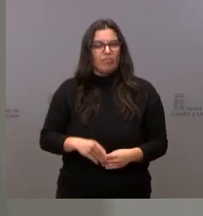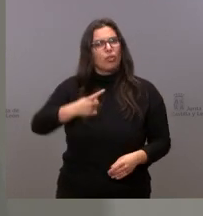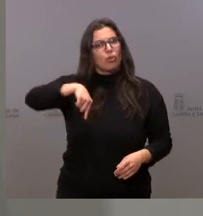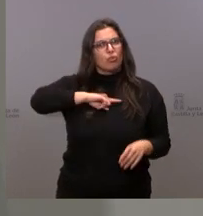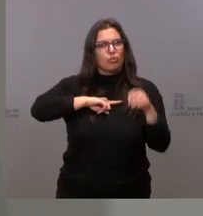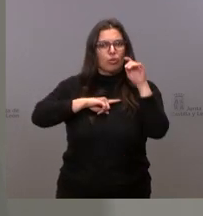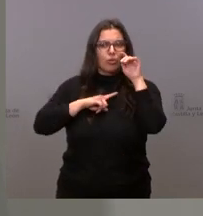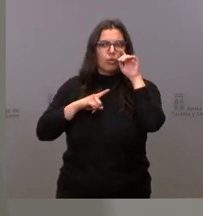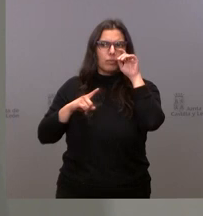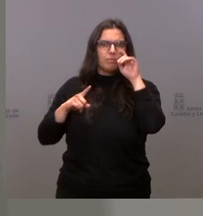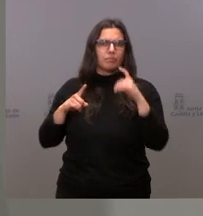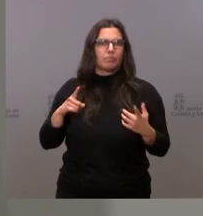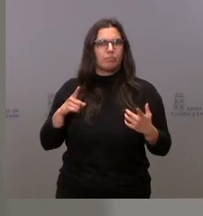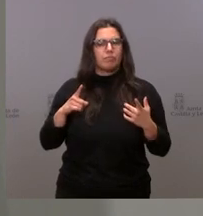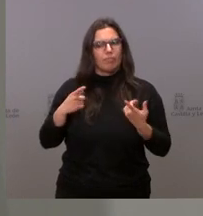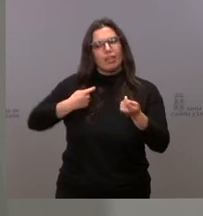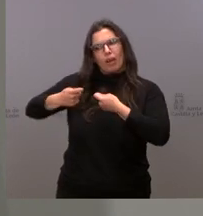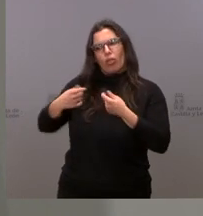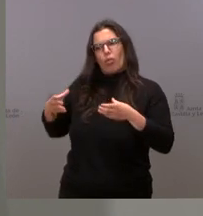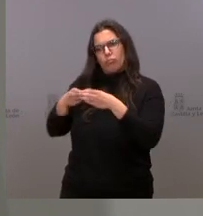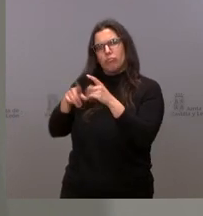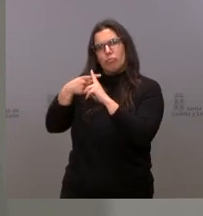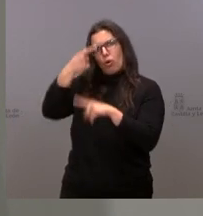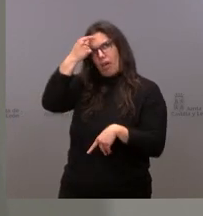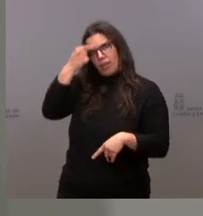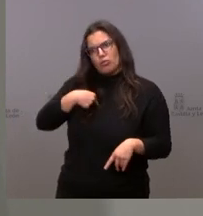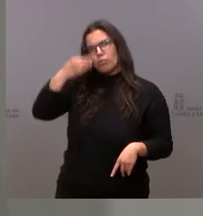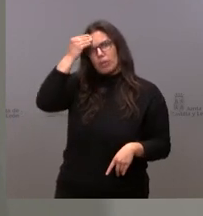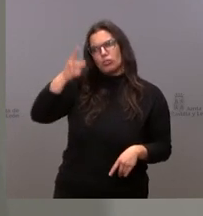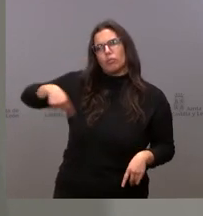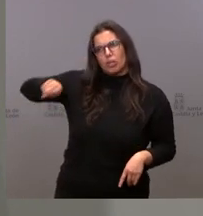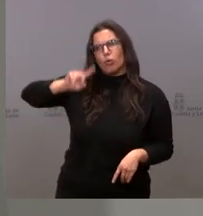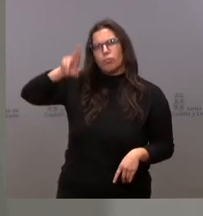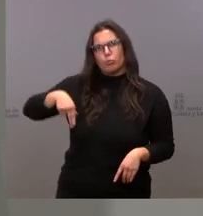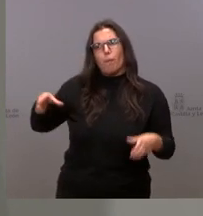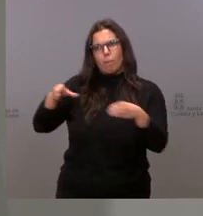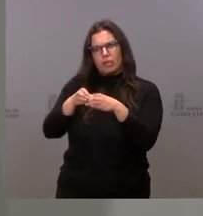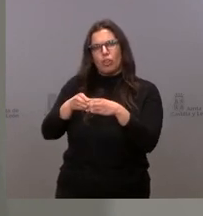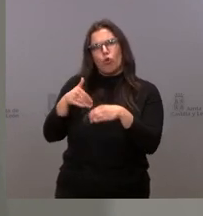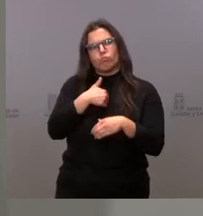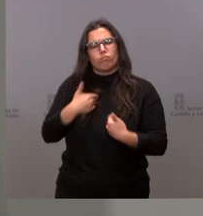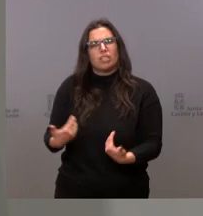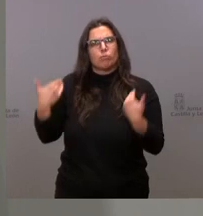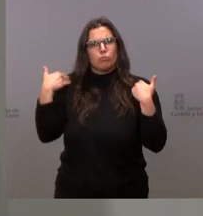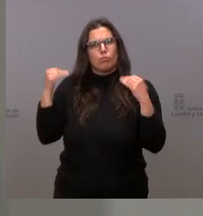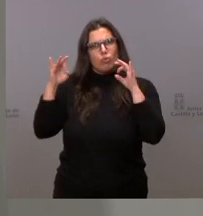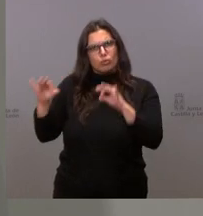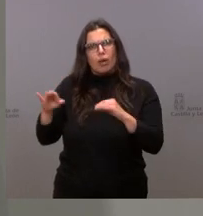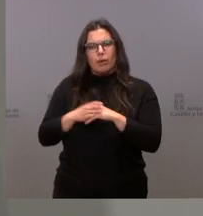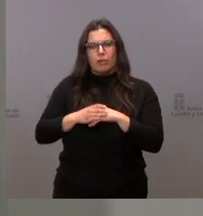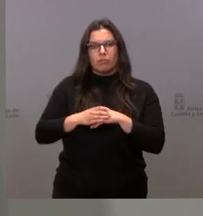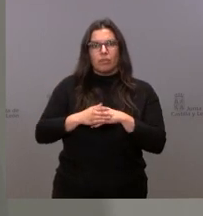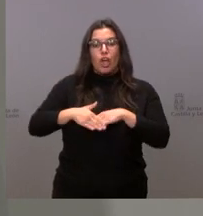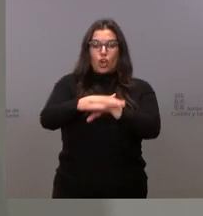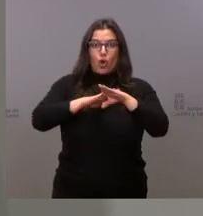tenido negociaciones con Por Ávila. Creo que son un partido responsable. Tenemos un buen gobierno de